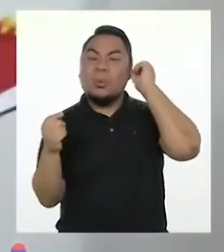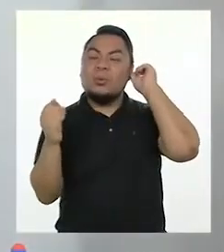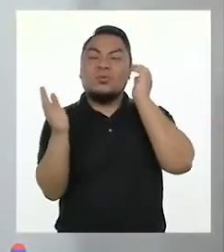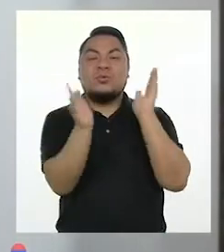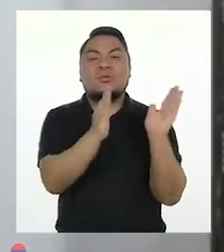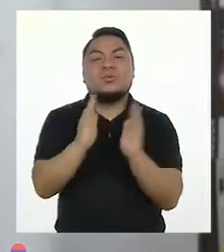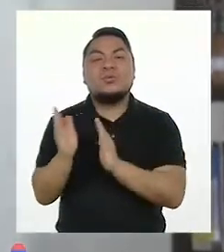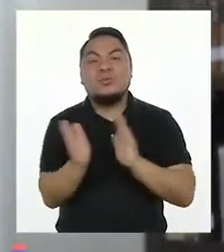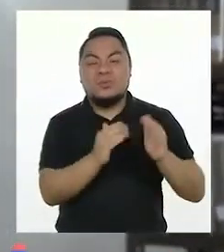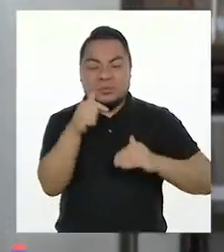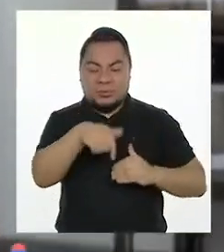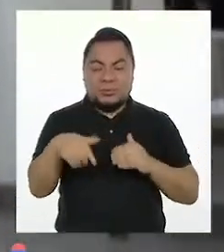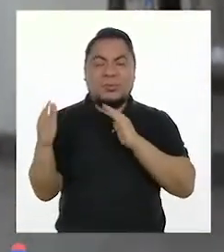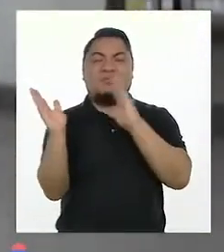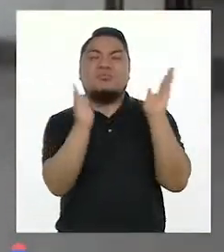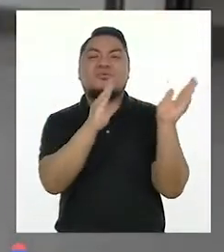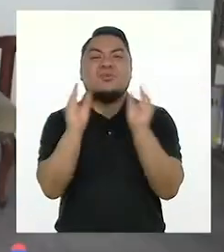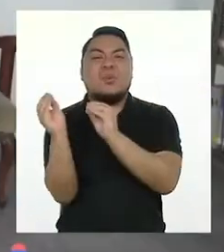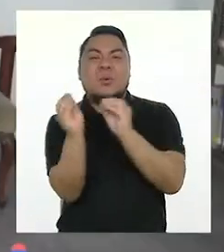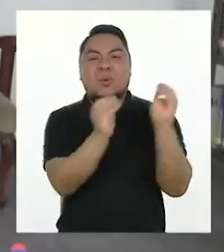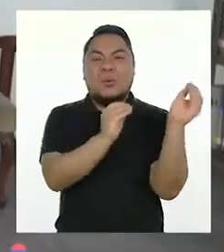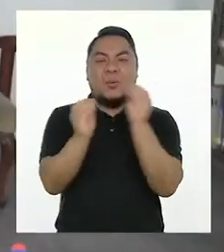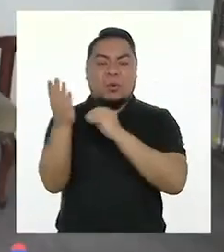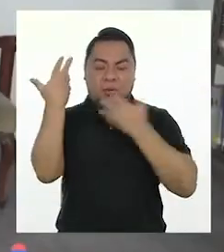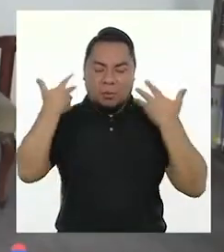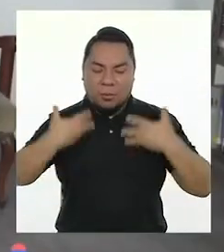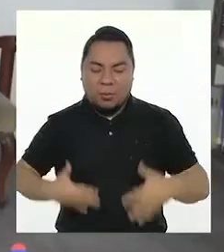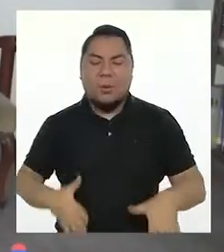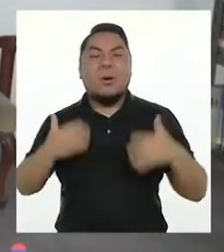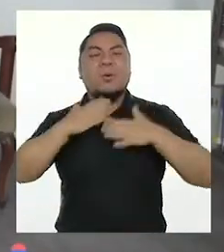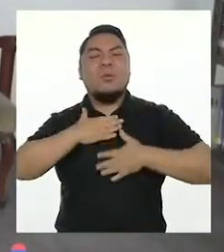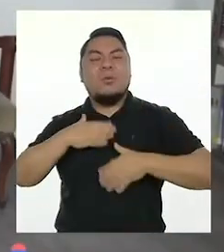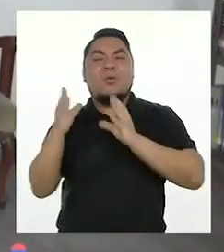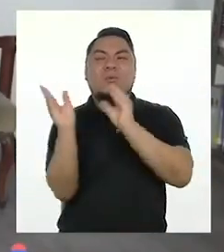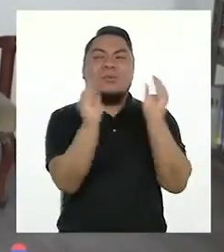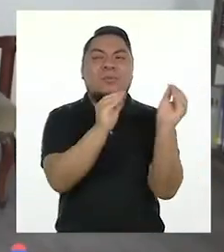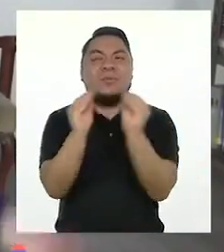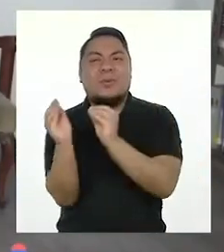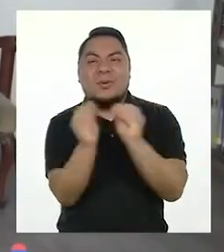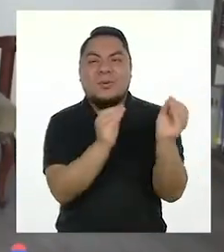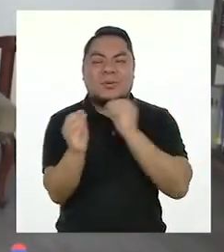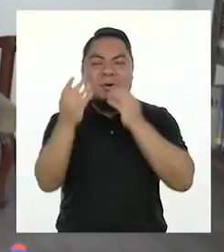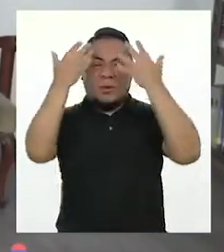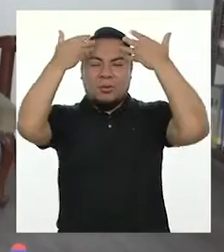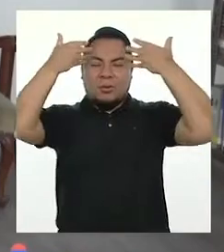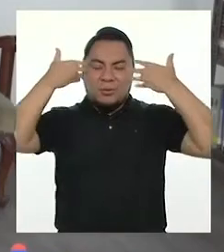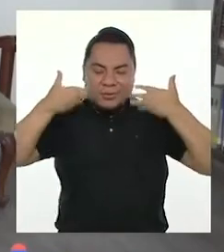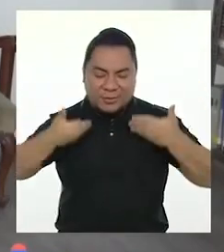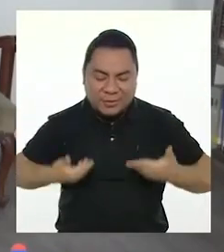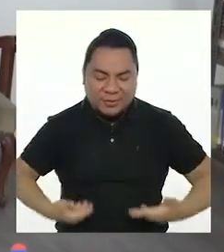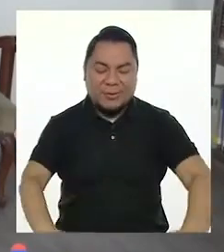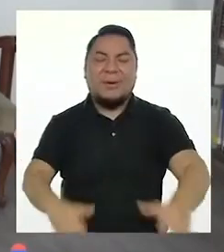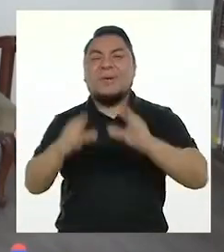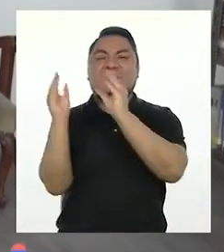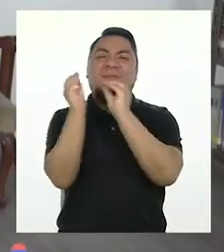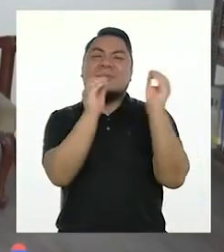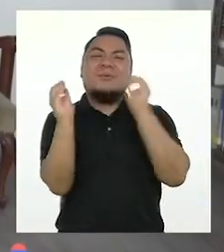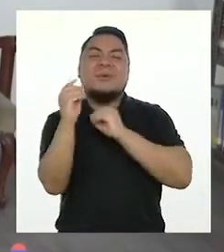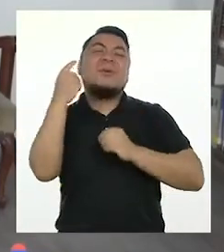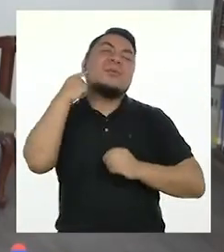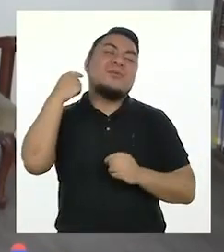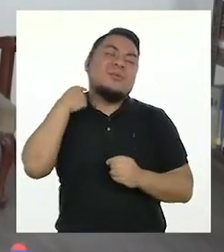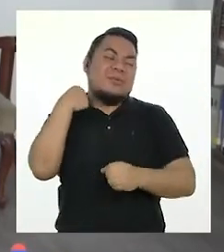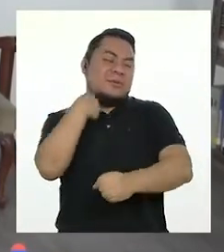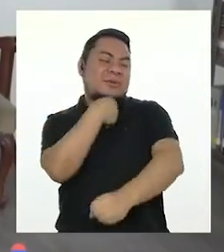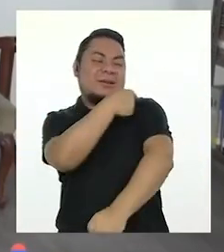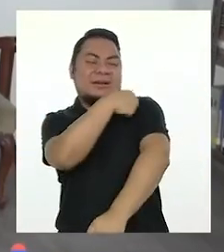cadera, rodillas, pies. Todo nuestro cuerpo en movimiento. Dedos, muñecas, codos, hombros, cuello. Pecho, cintura, cadera,